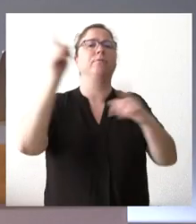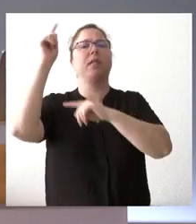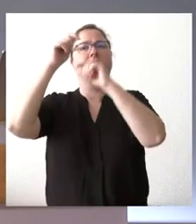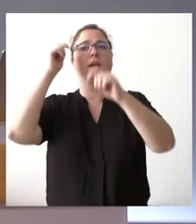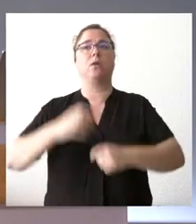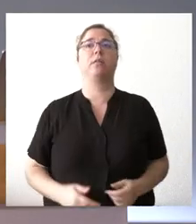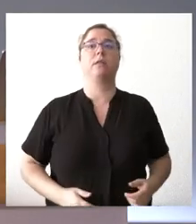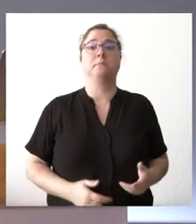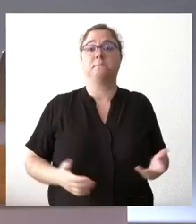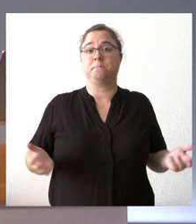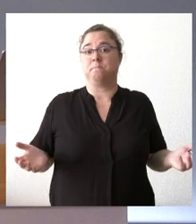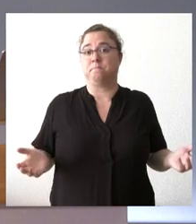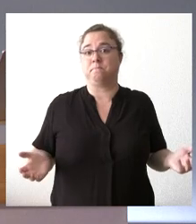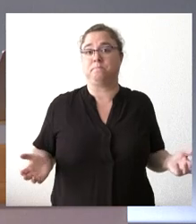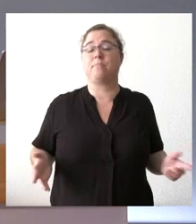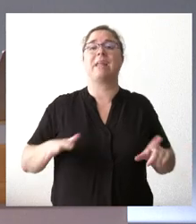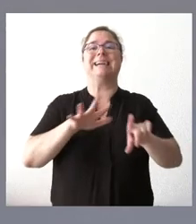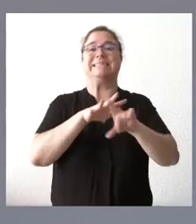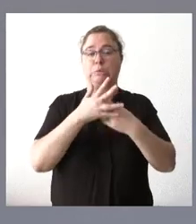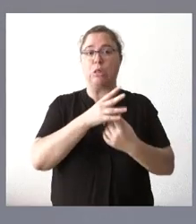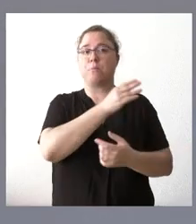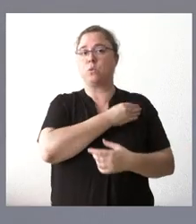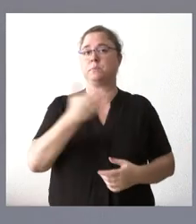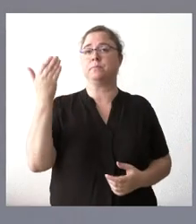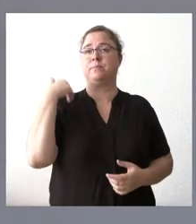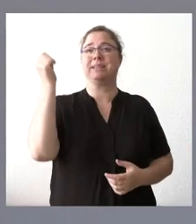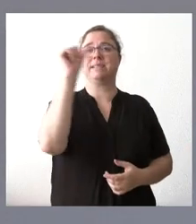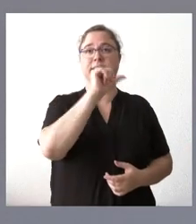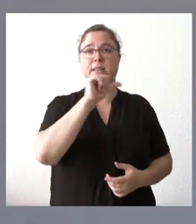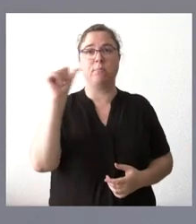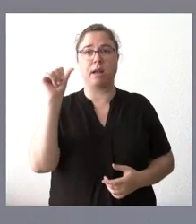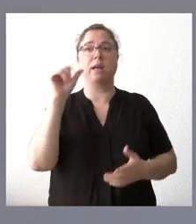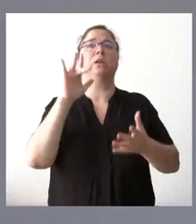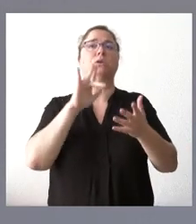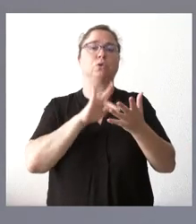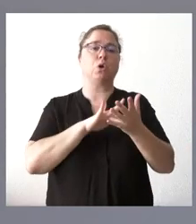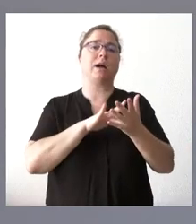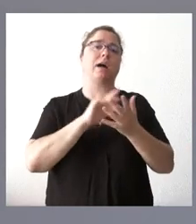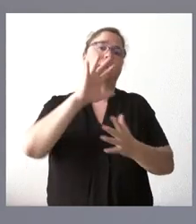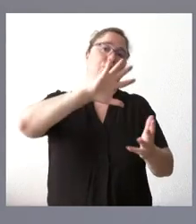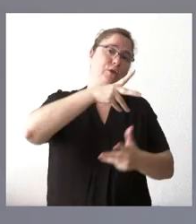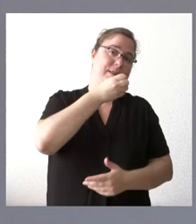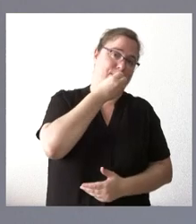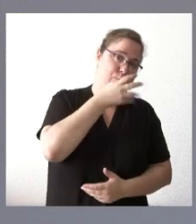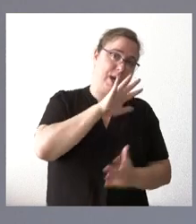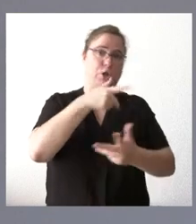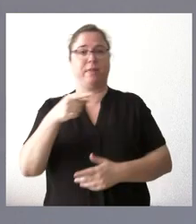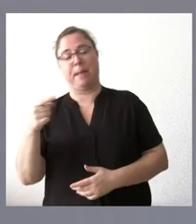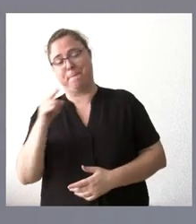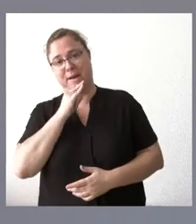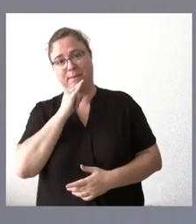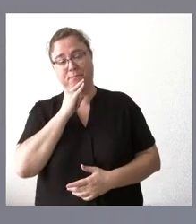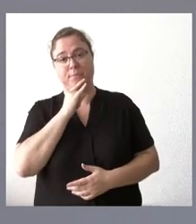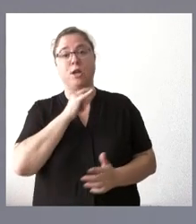Bueno, en relación con el asunto que usted plantea, la semana pasada tuvimos una buena y una mala noticia para el sector de la automovilidad en Palencia. La buena es que